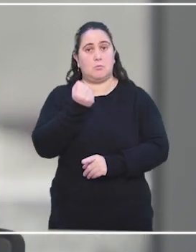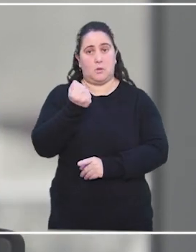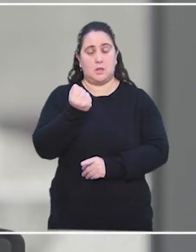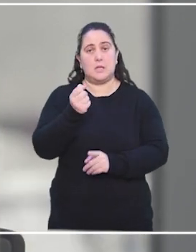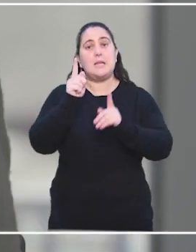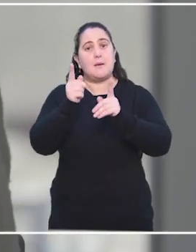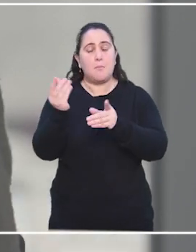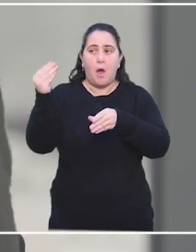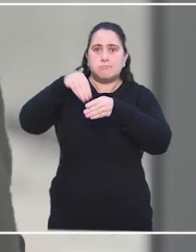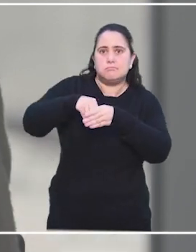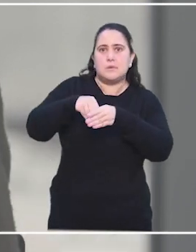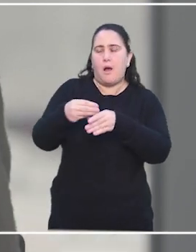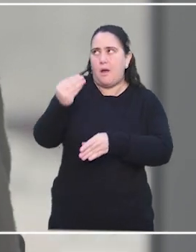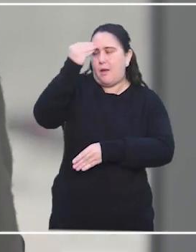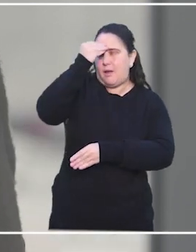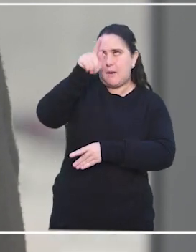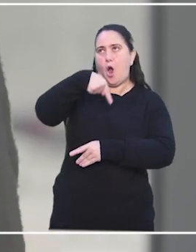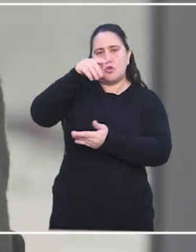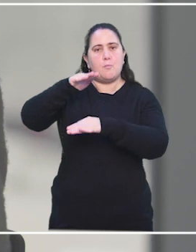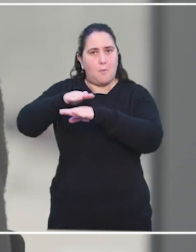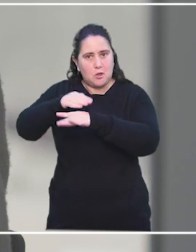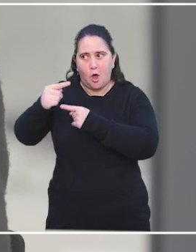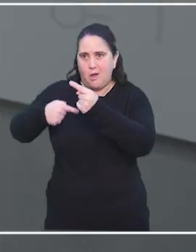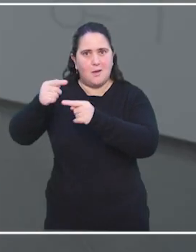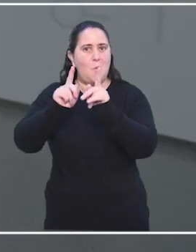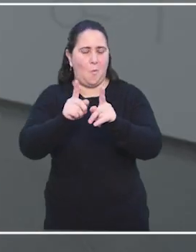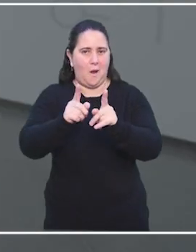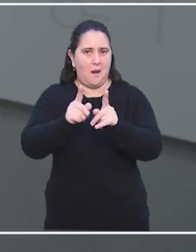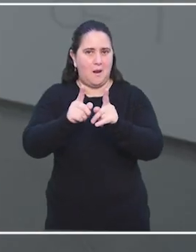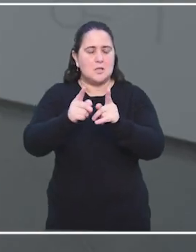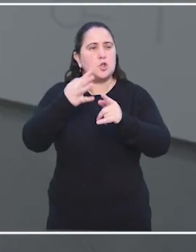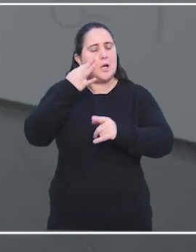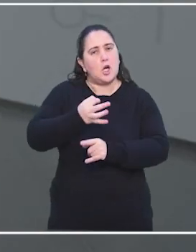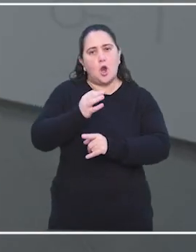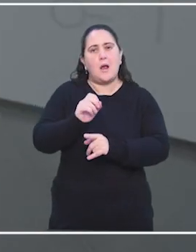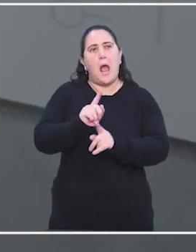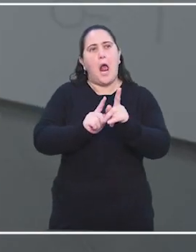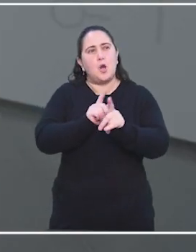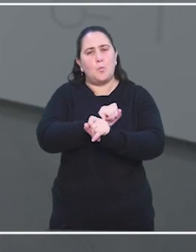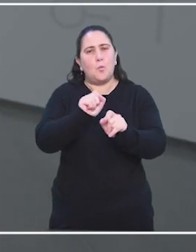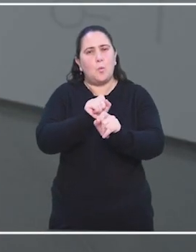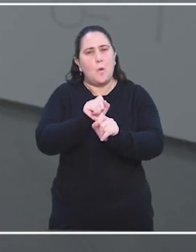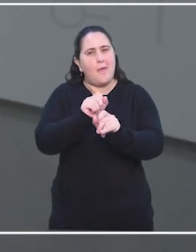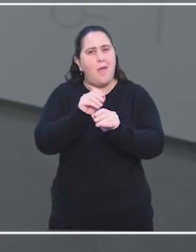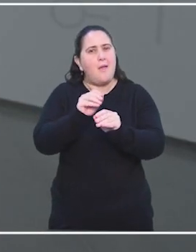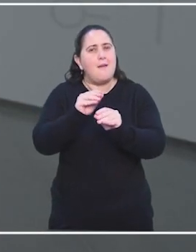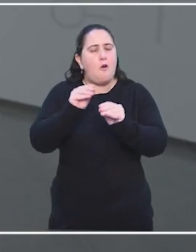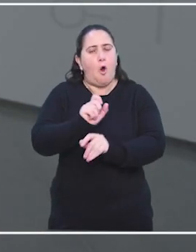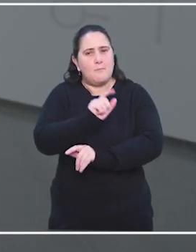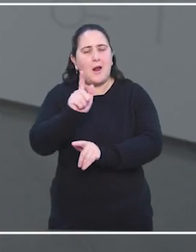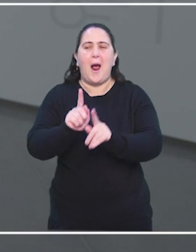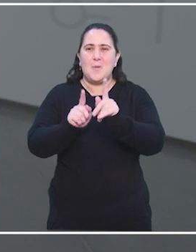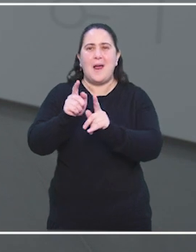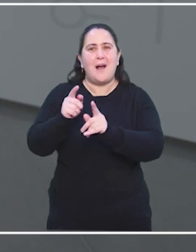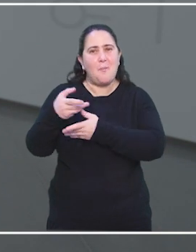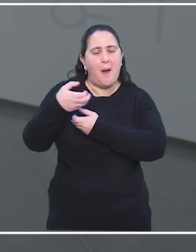incorporarlo en otros espacios. Lo peor que nos podría pasar es que toda la gente que está en favor de la